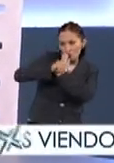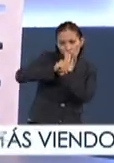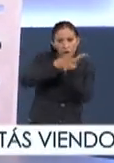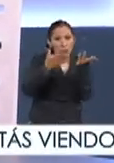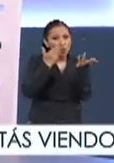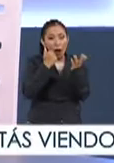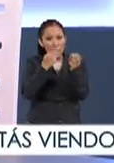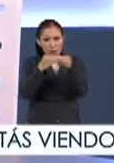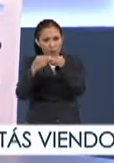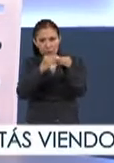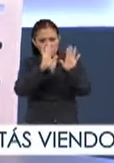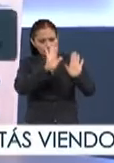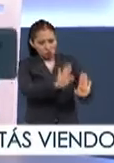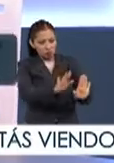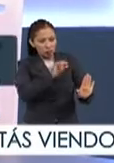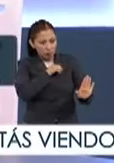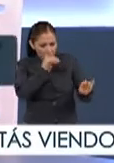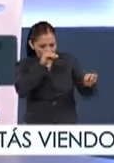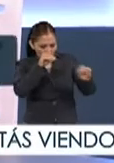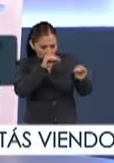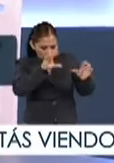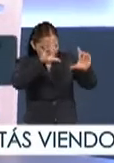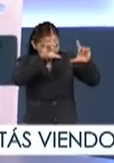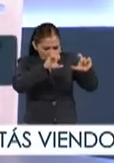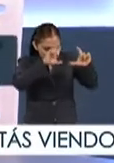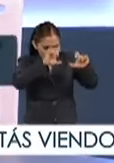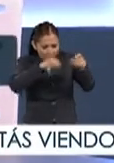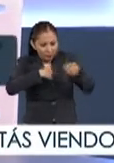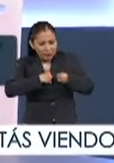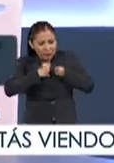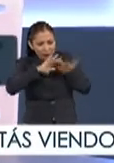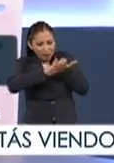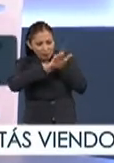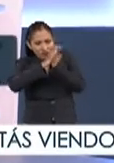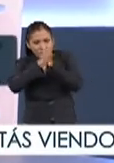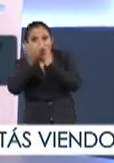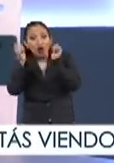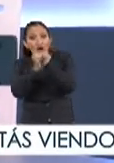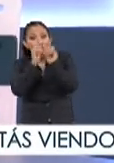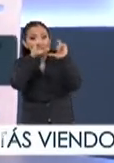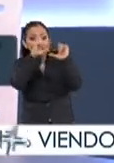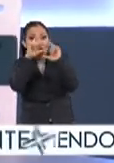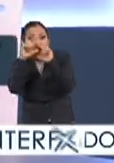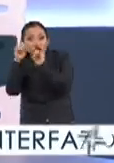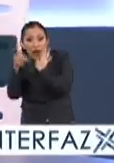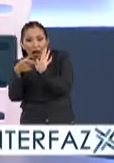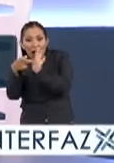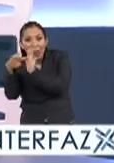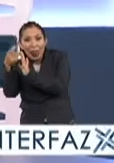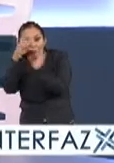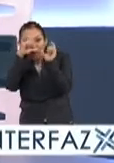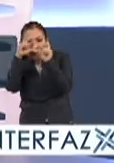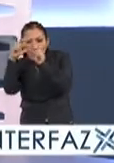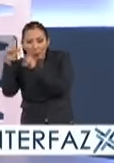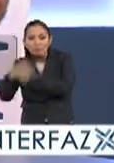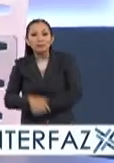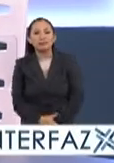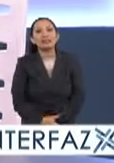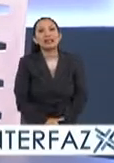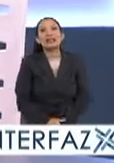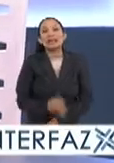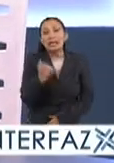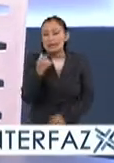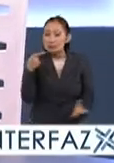inanimados que tú les puedes dar movimiento vida sentimientos todo a partir de las fotografías y